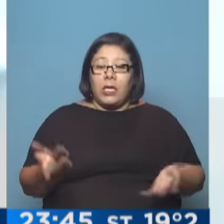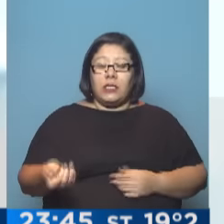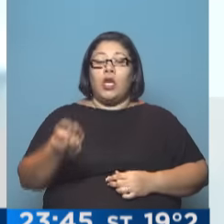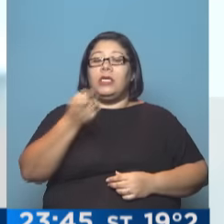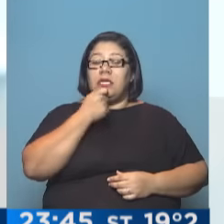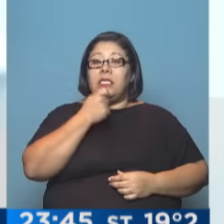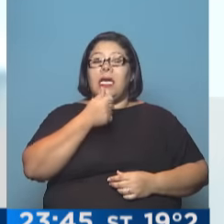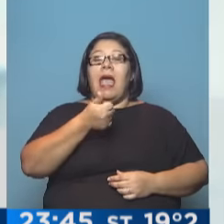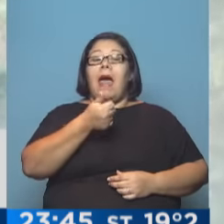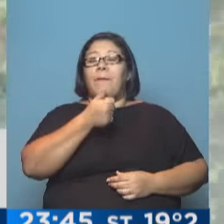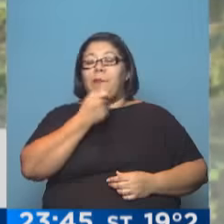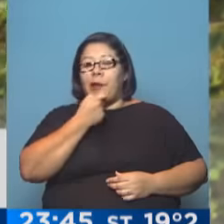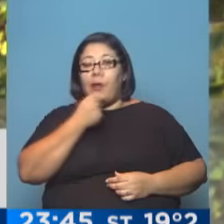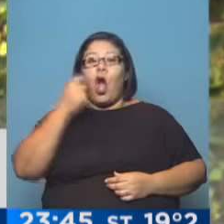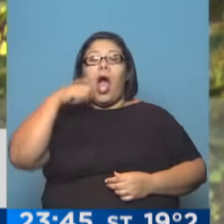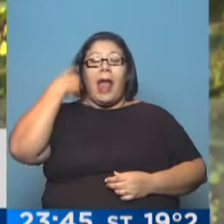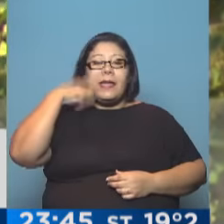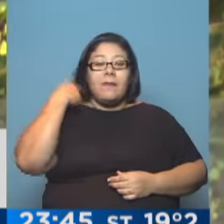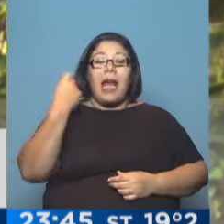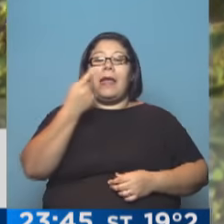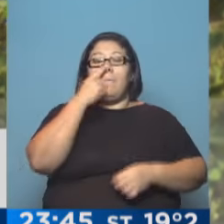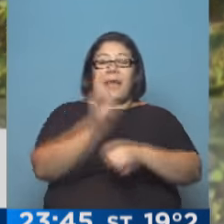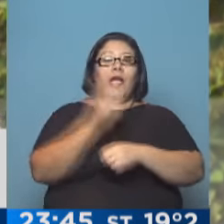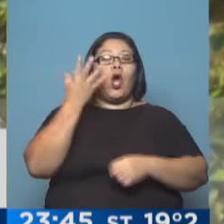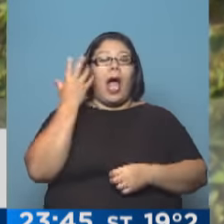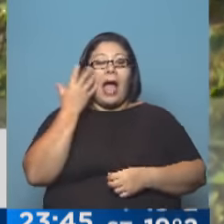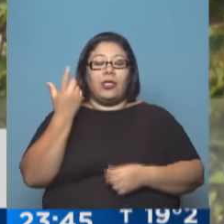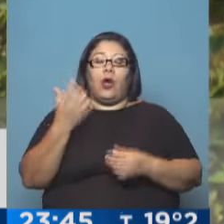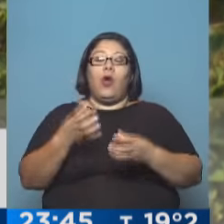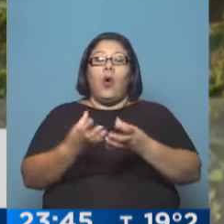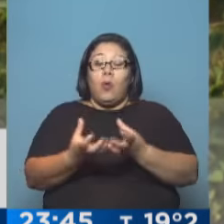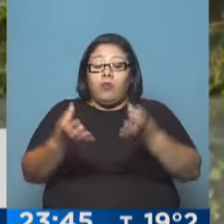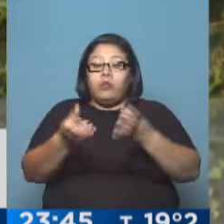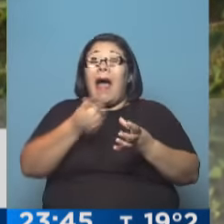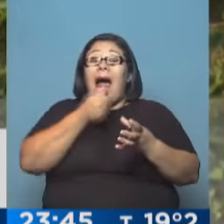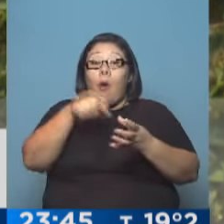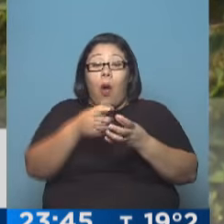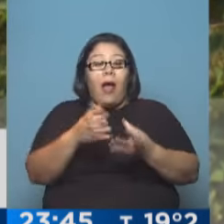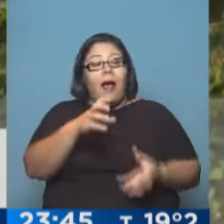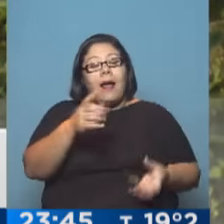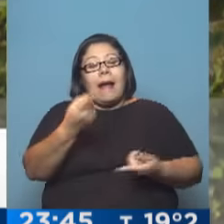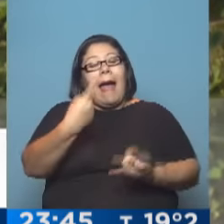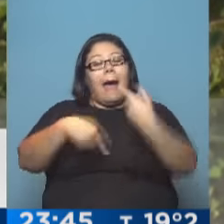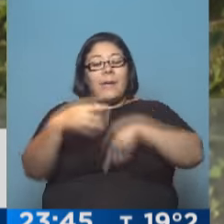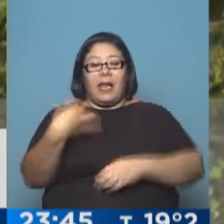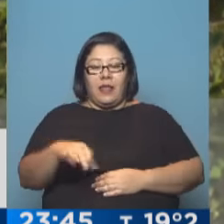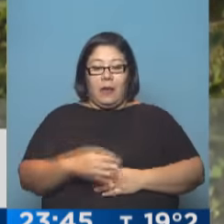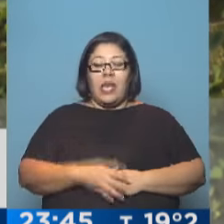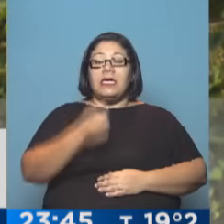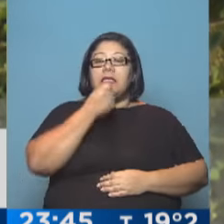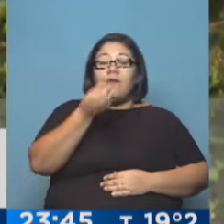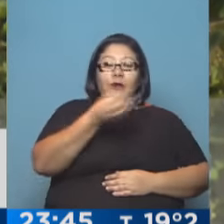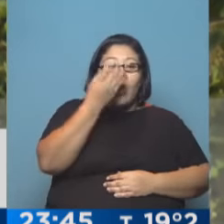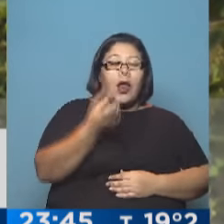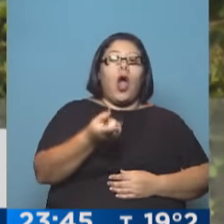recipientes de mascotas periódicamente cada dos o tres días, que los floreros los roten, que los recipientes de recepción